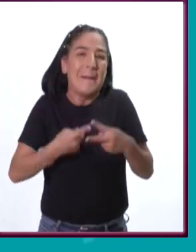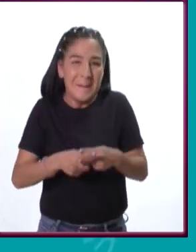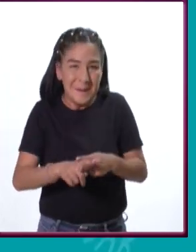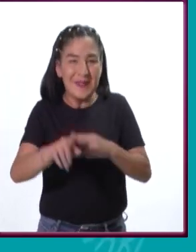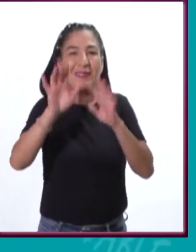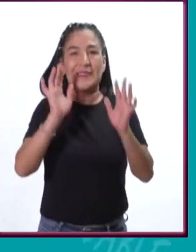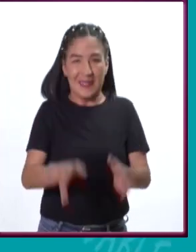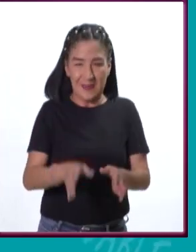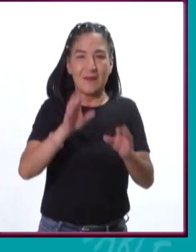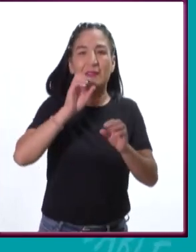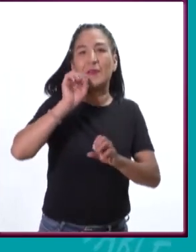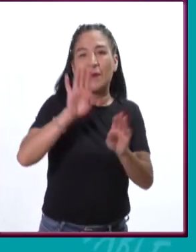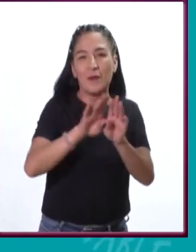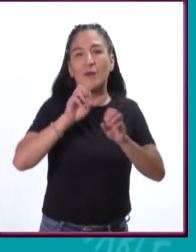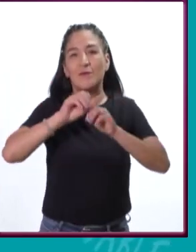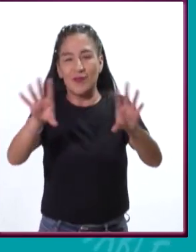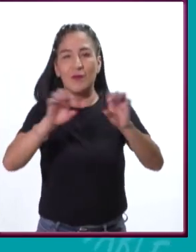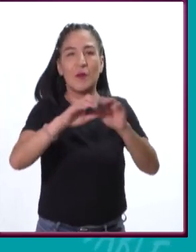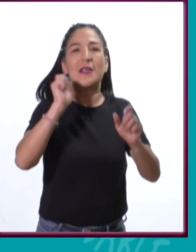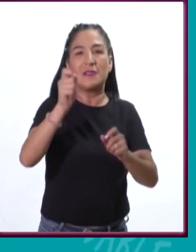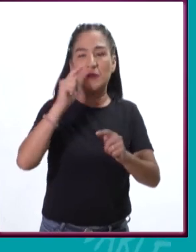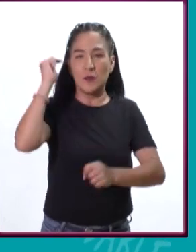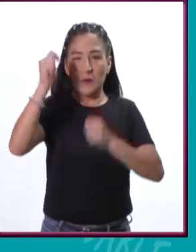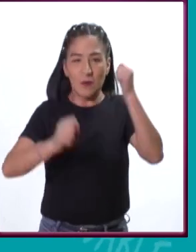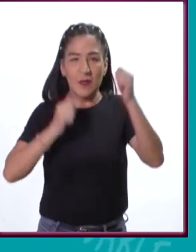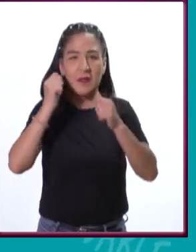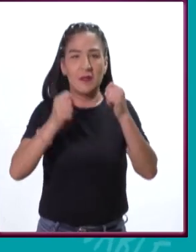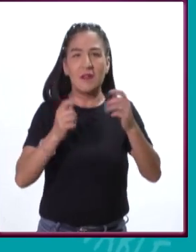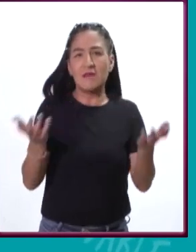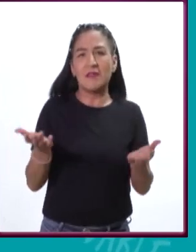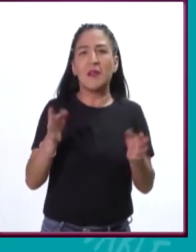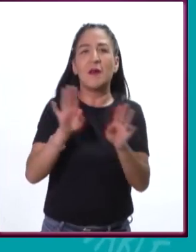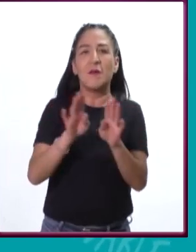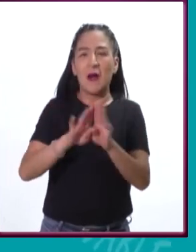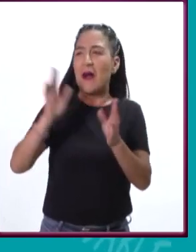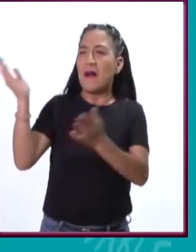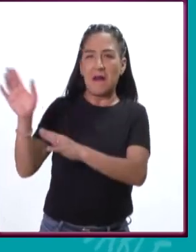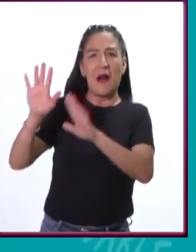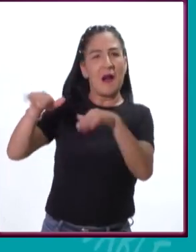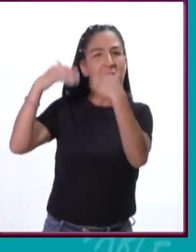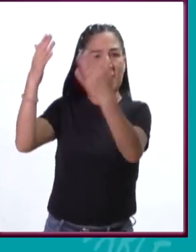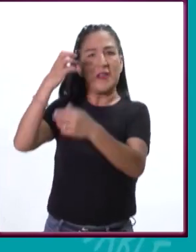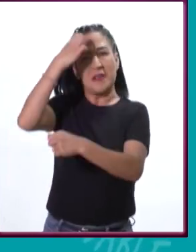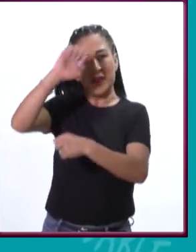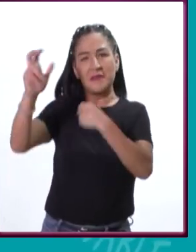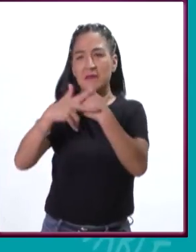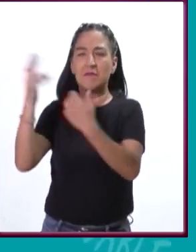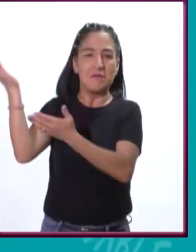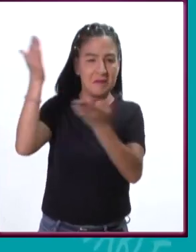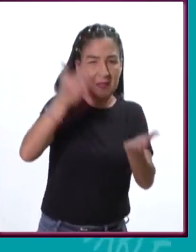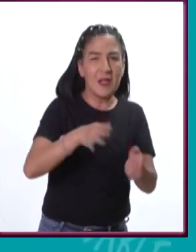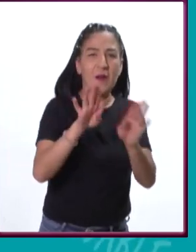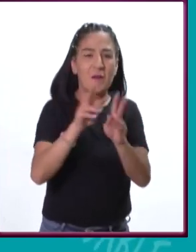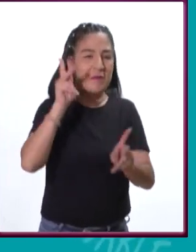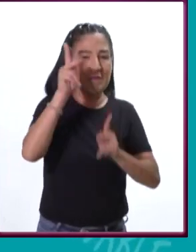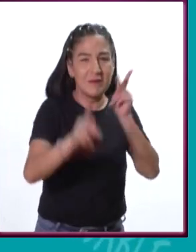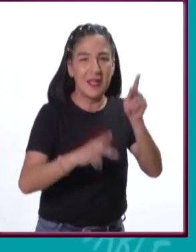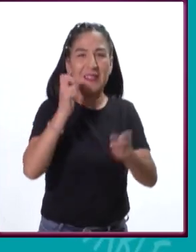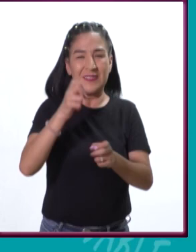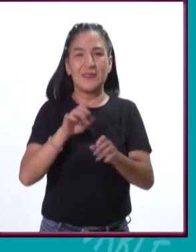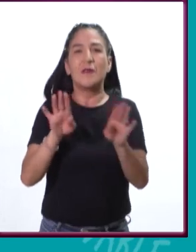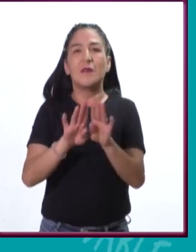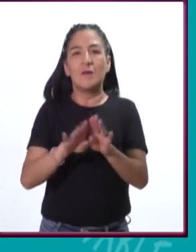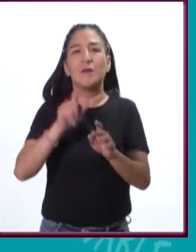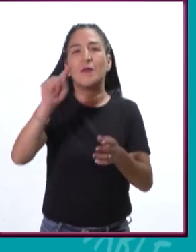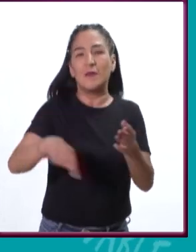tampoco ha habido la misma infraestructura, apoyo, propaganda que en México deberíamos tener, que